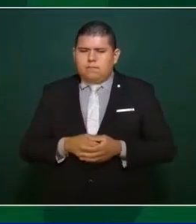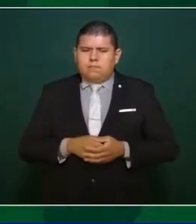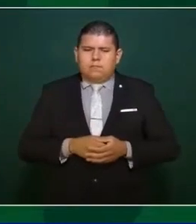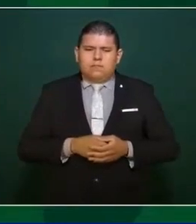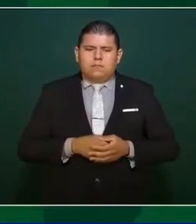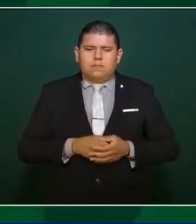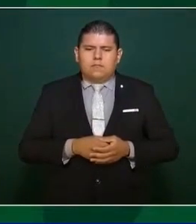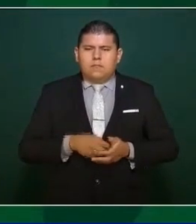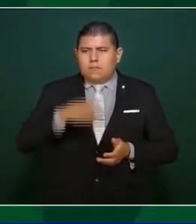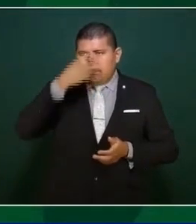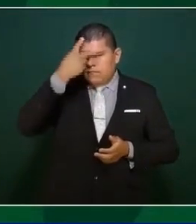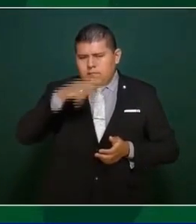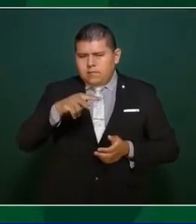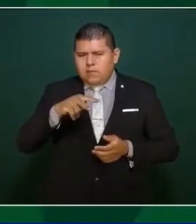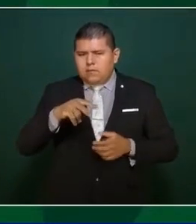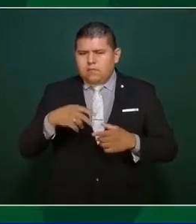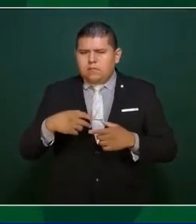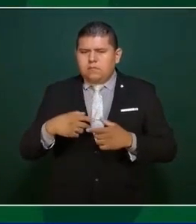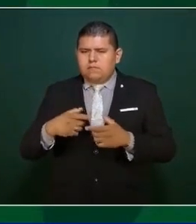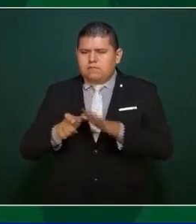Mexicanos a favor de la corrupción. No,